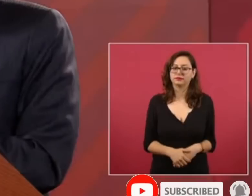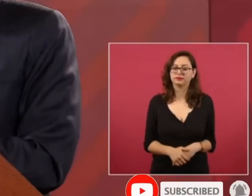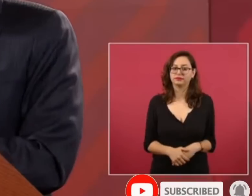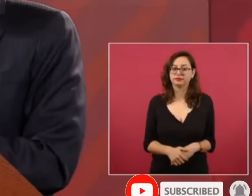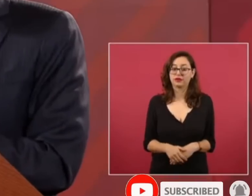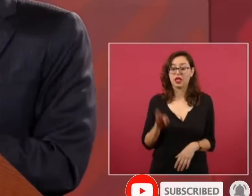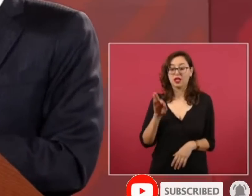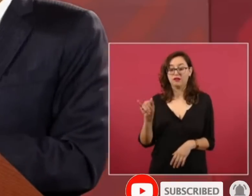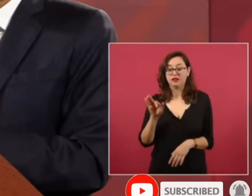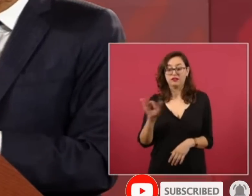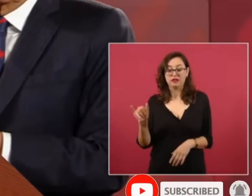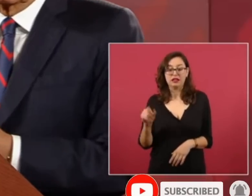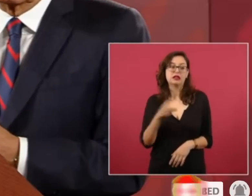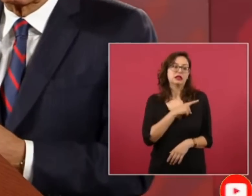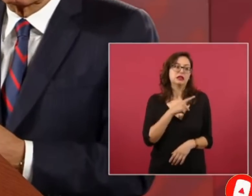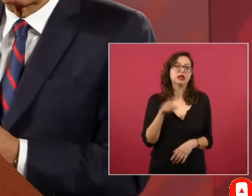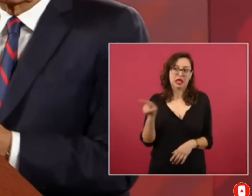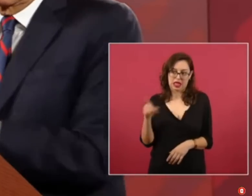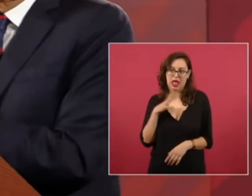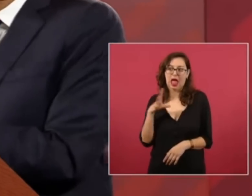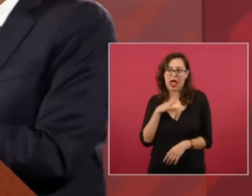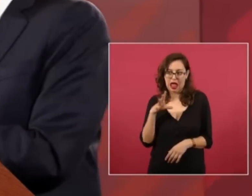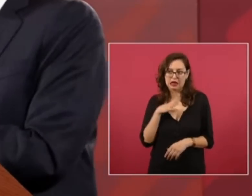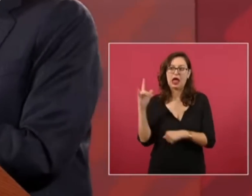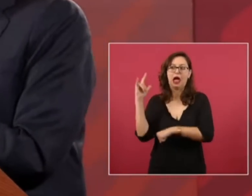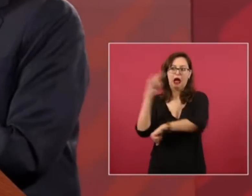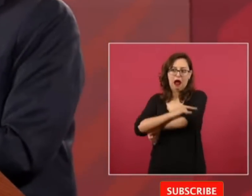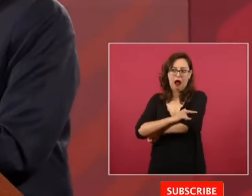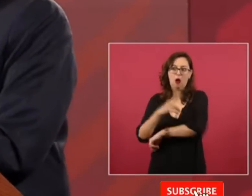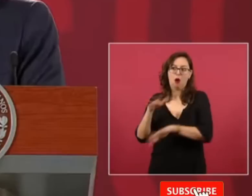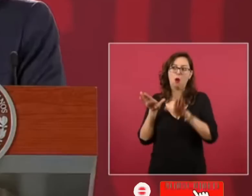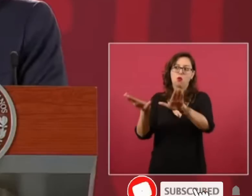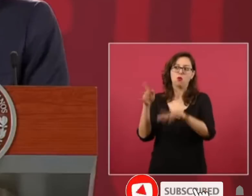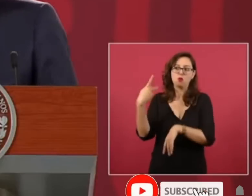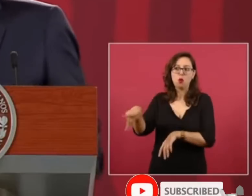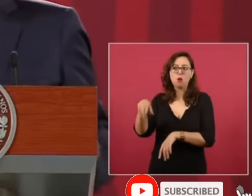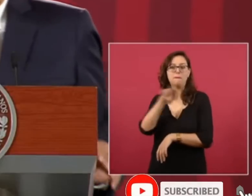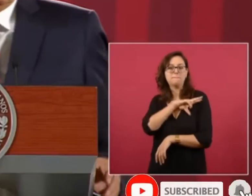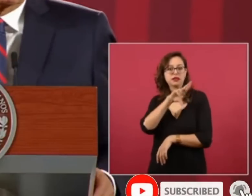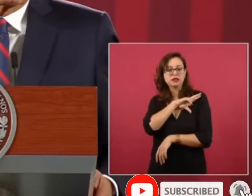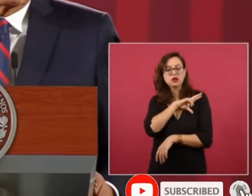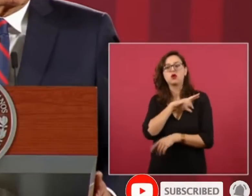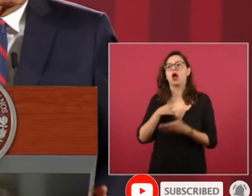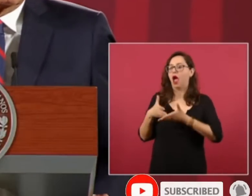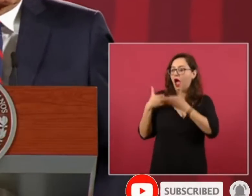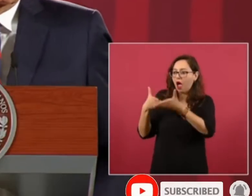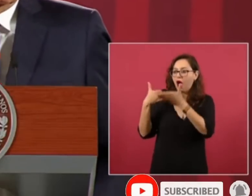avión propio yate vivir en las lomas